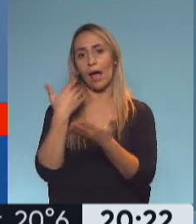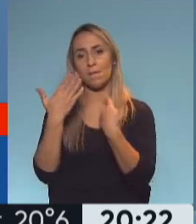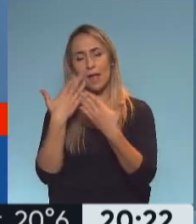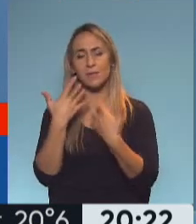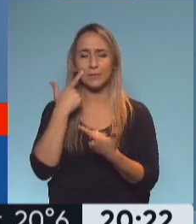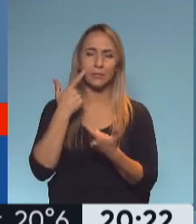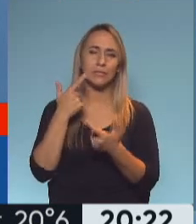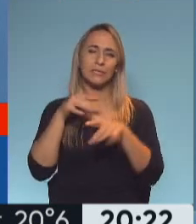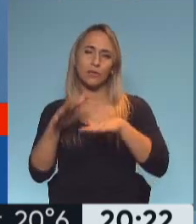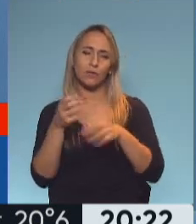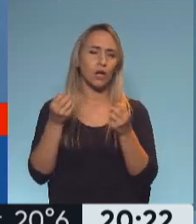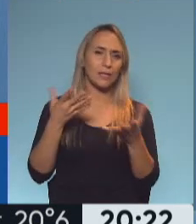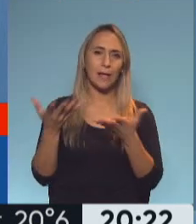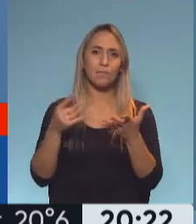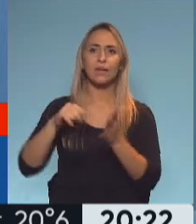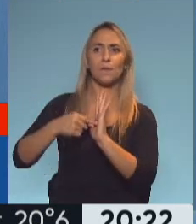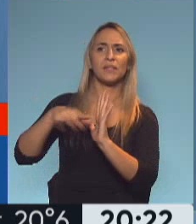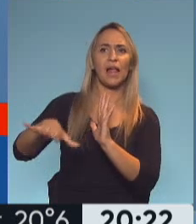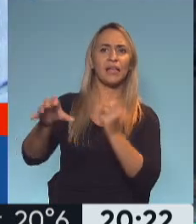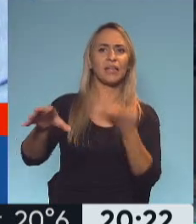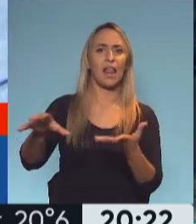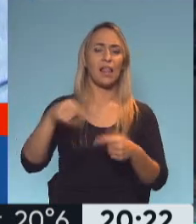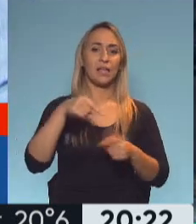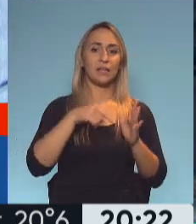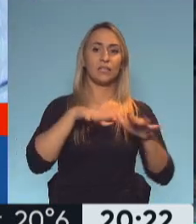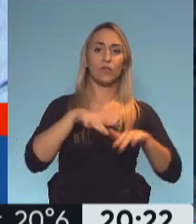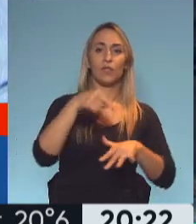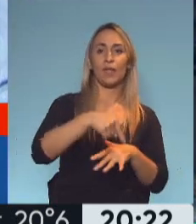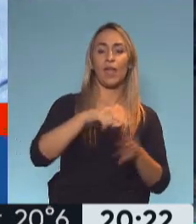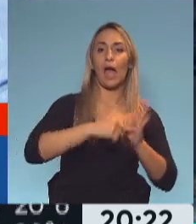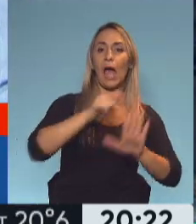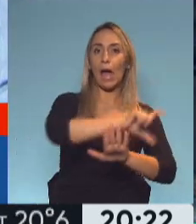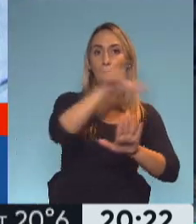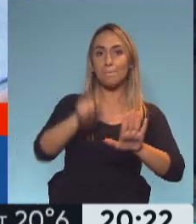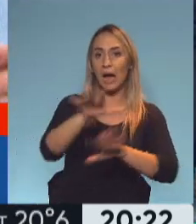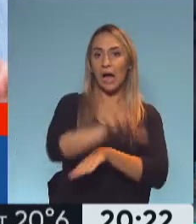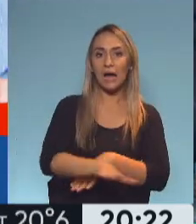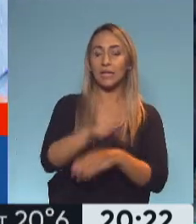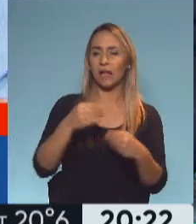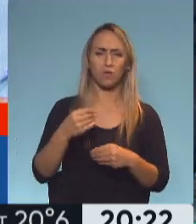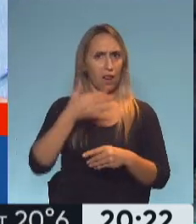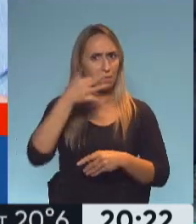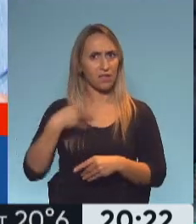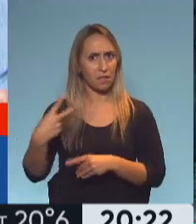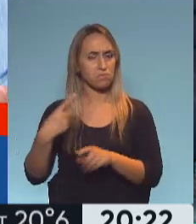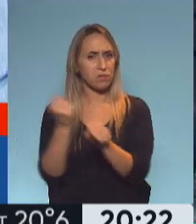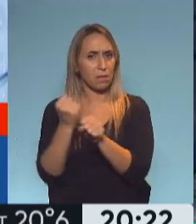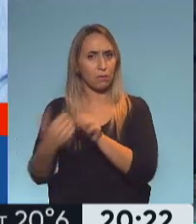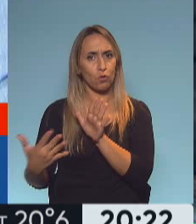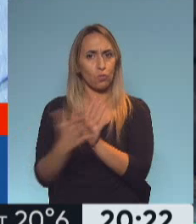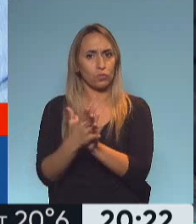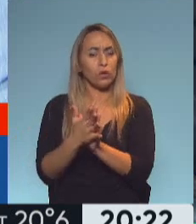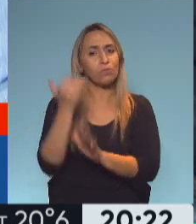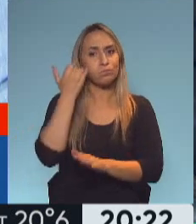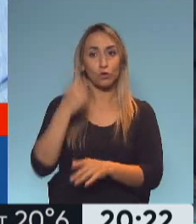conversando a ver la situación, cuál era la situación en la Ciudad Autónoma, cuál era la situación en la región del AMBA. Venimos coordinando, la verdad. Nosotros habíamos tomado